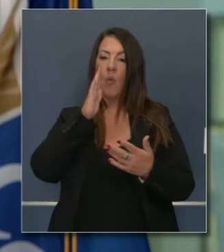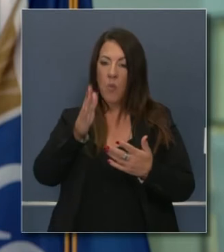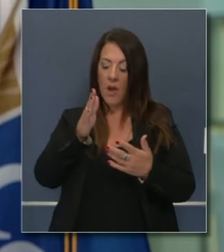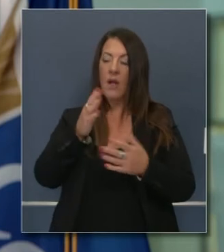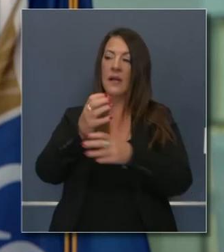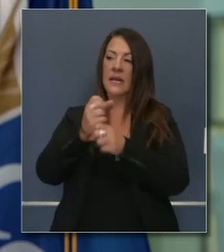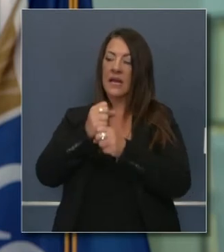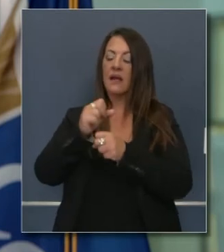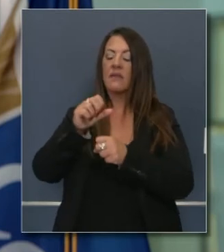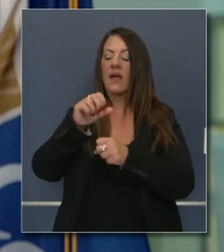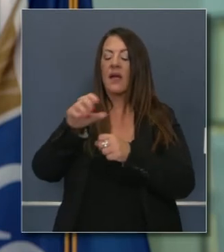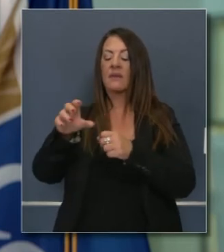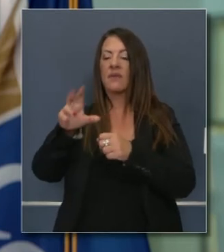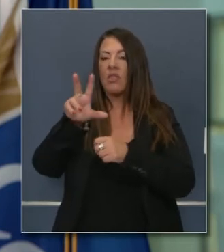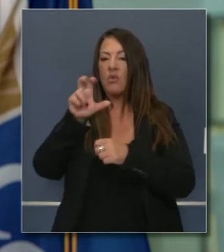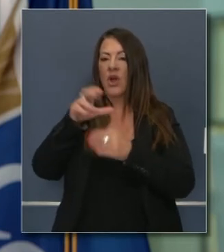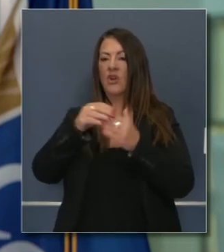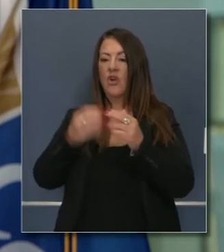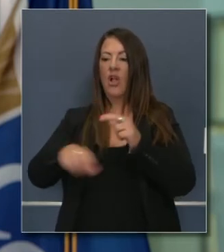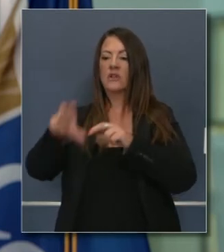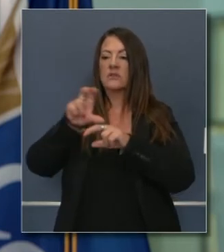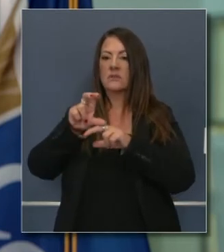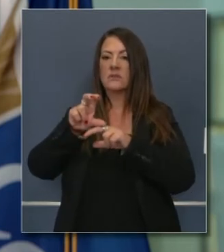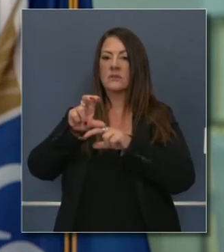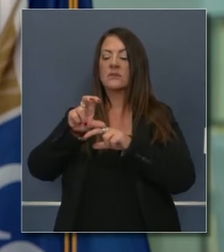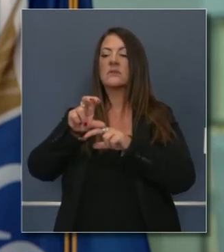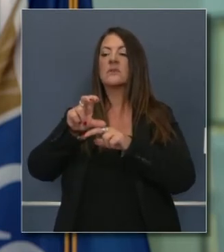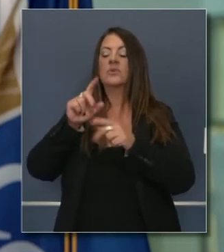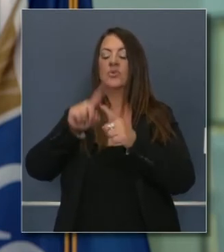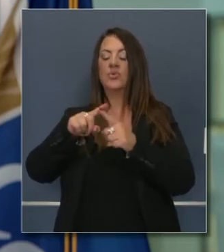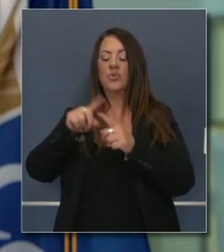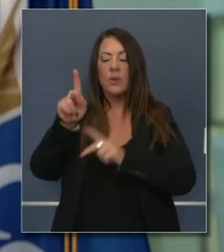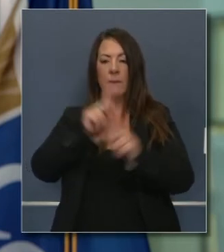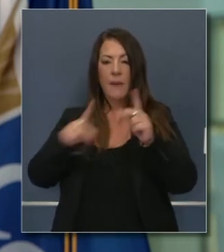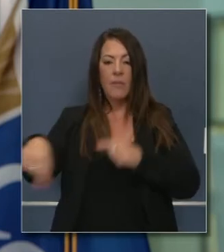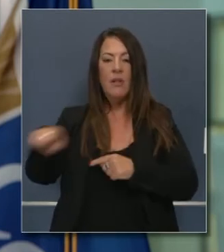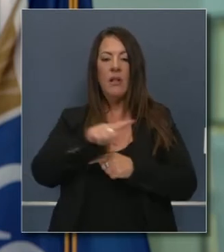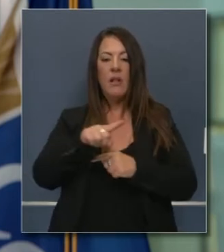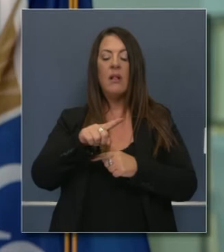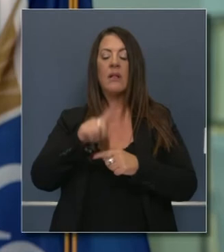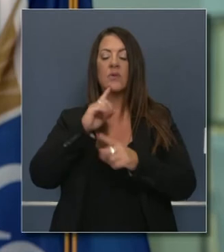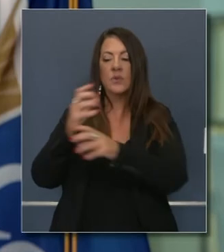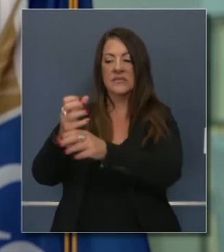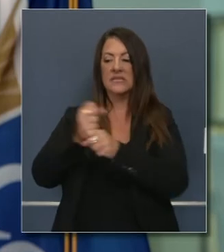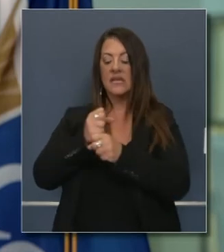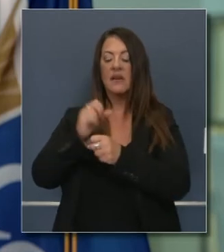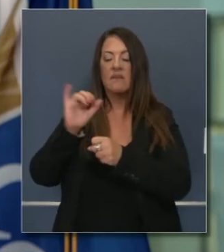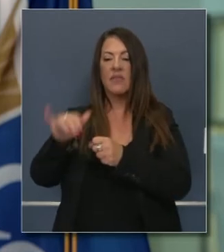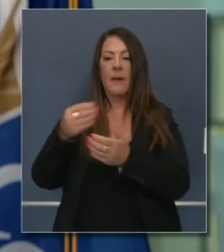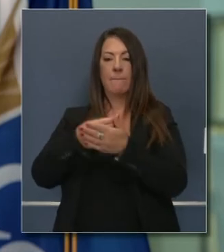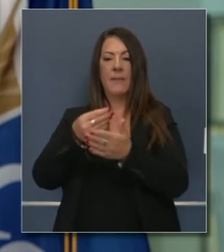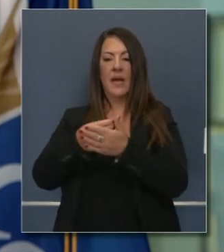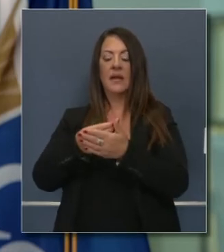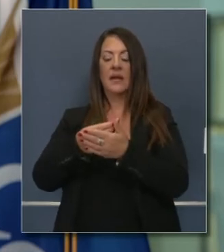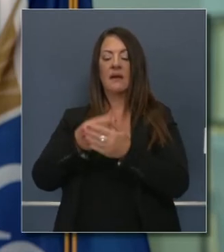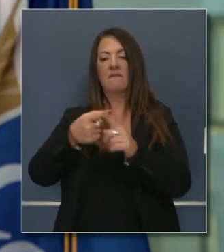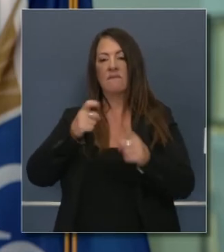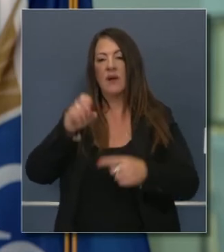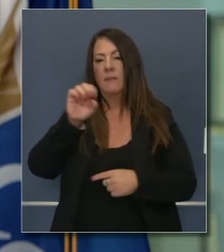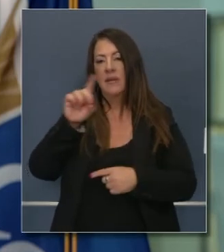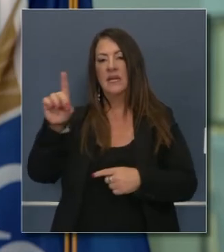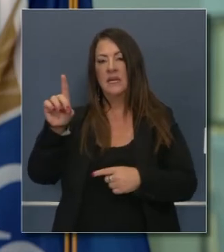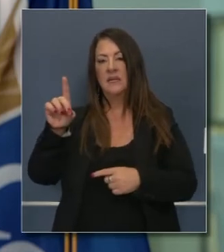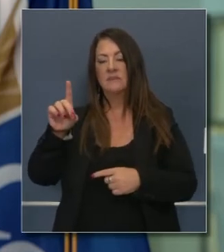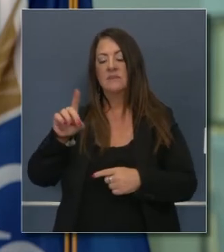obtener ese aumento de 300 dólares por semana que se llegue a los bolsillos de la gente en